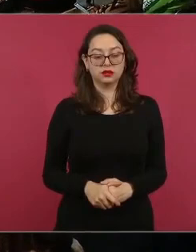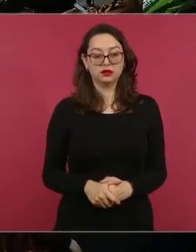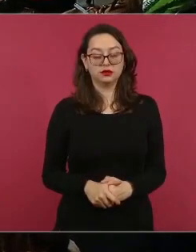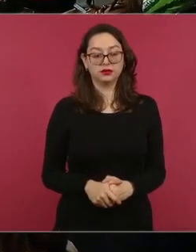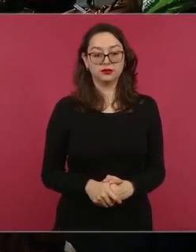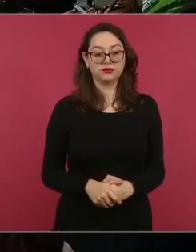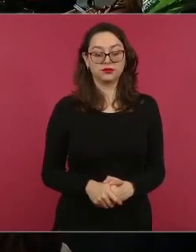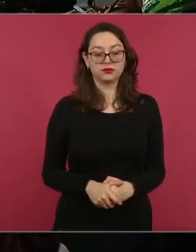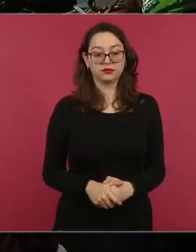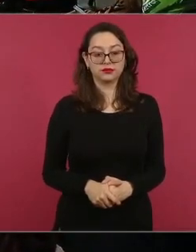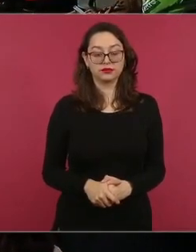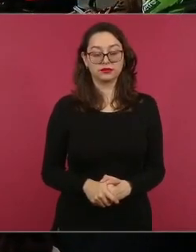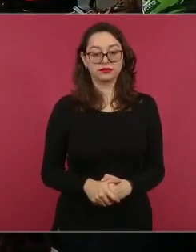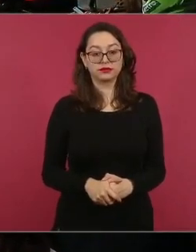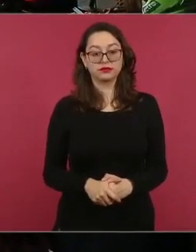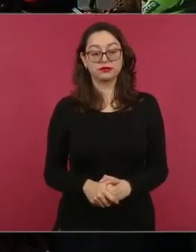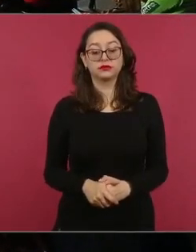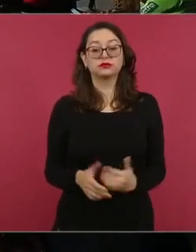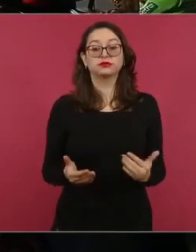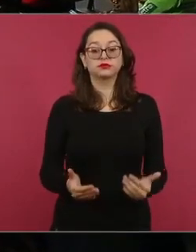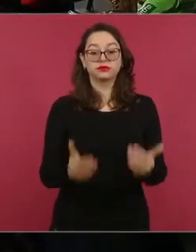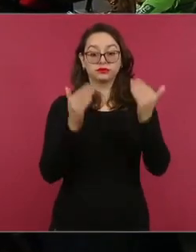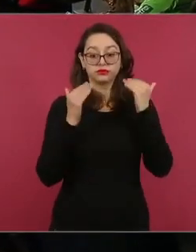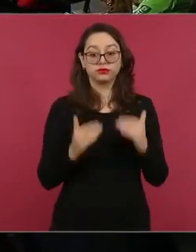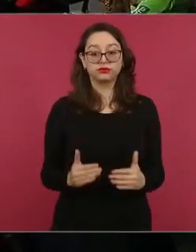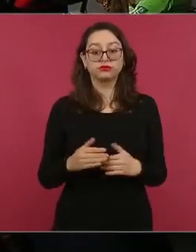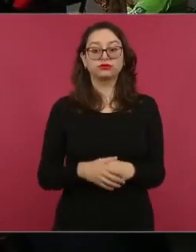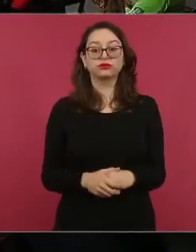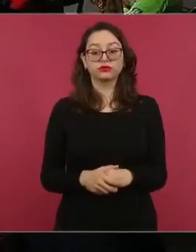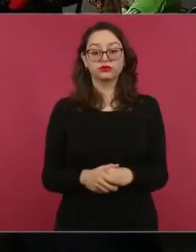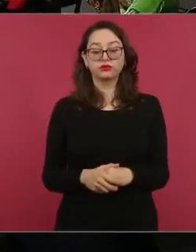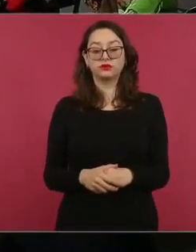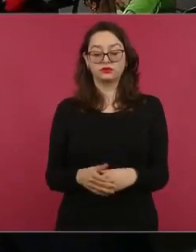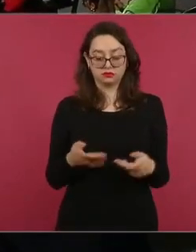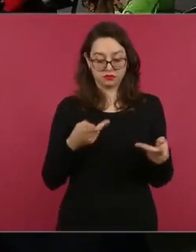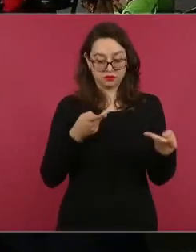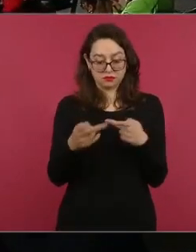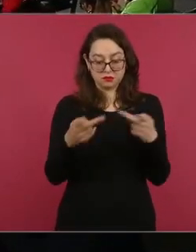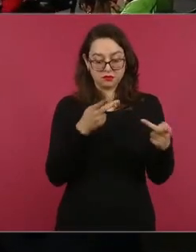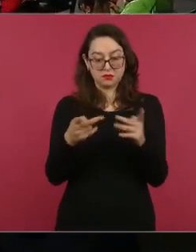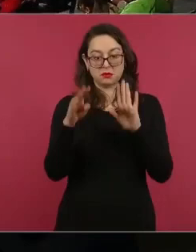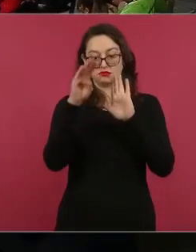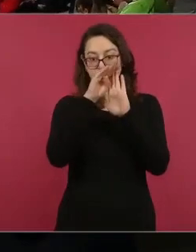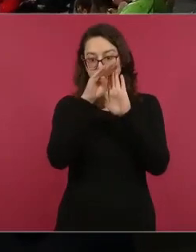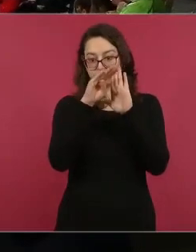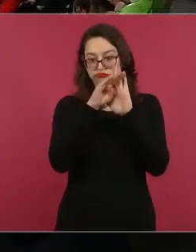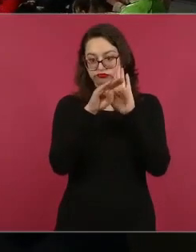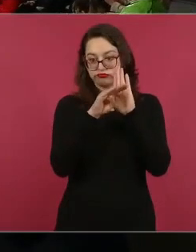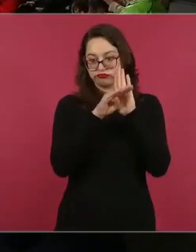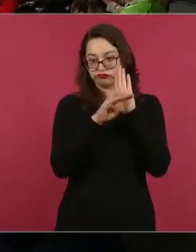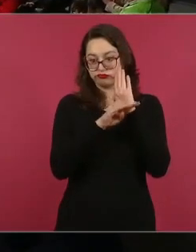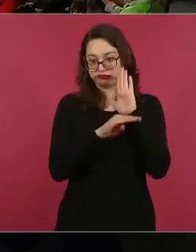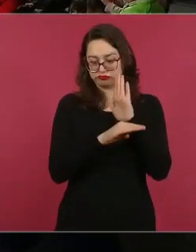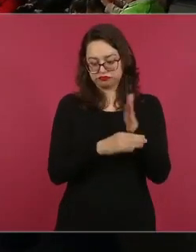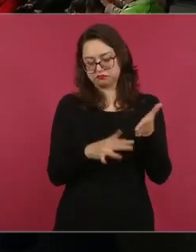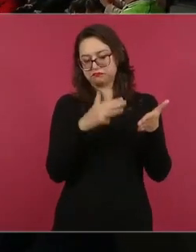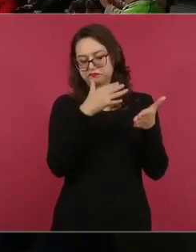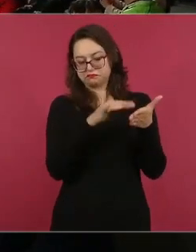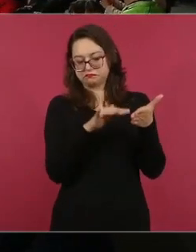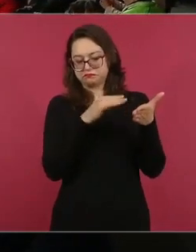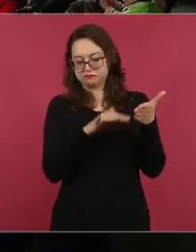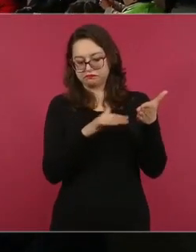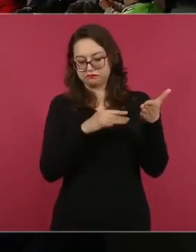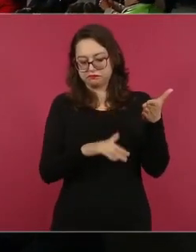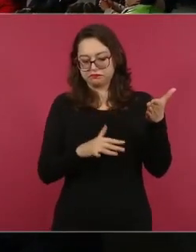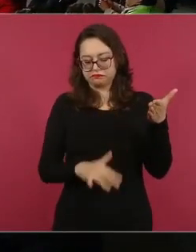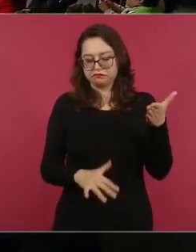Bueno, voy a dar lectura a la propuesta básica para ayudar a la